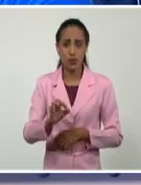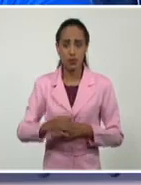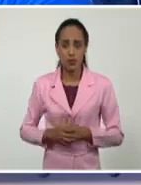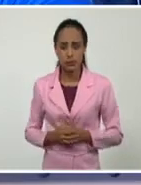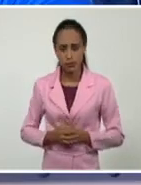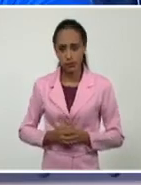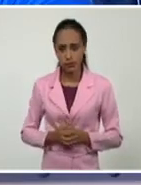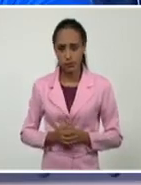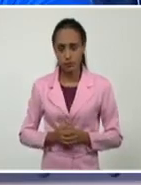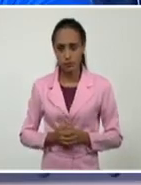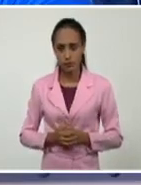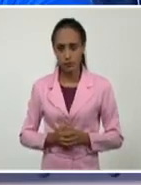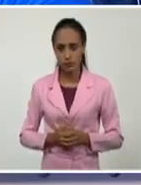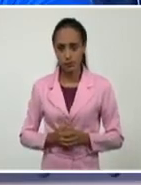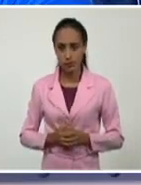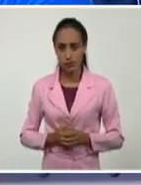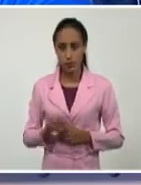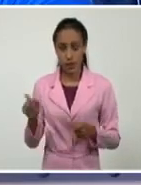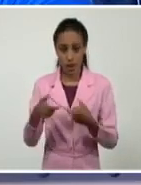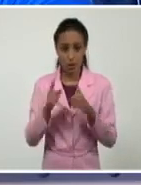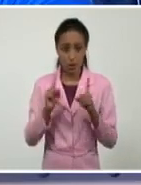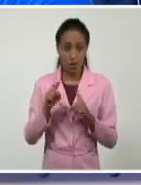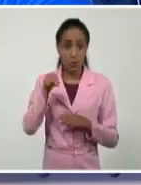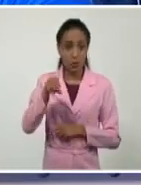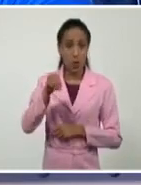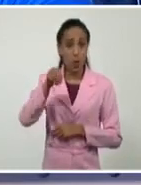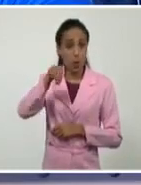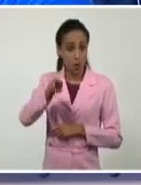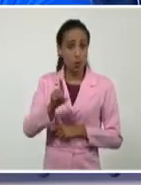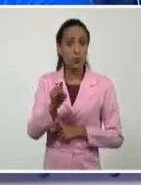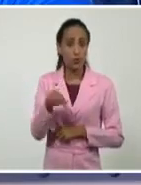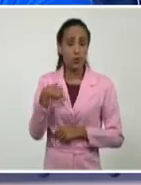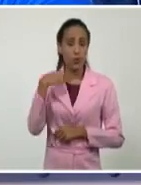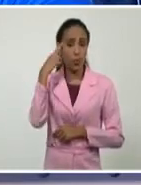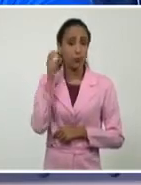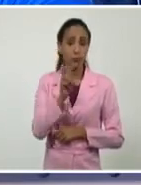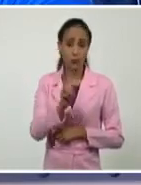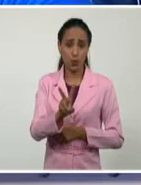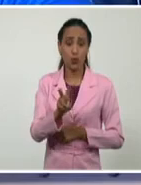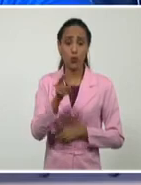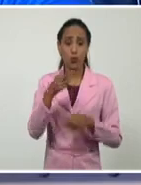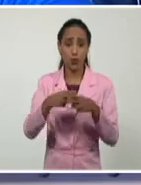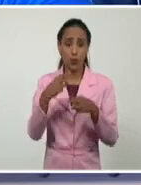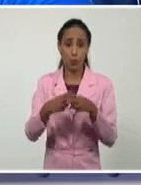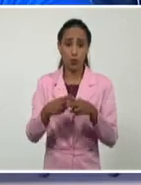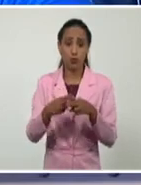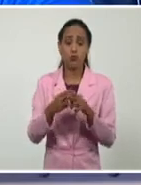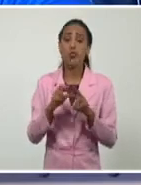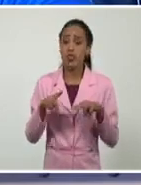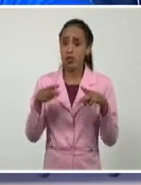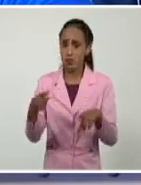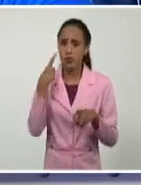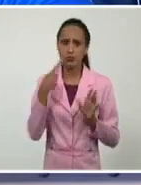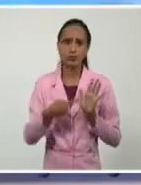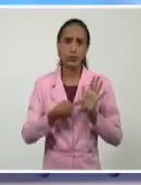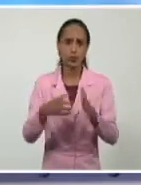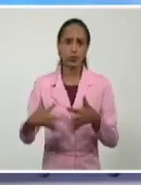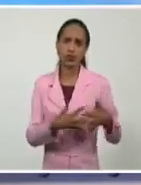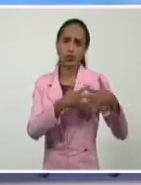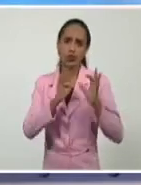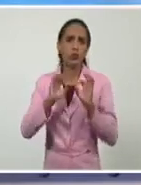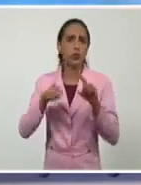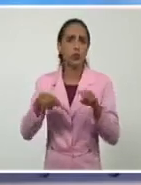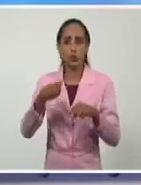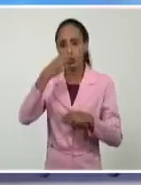resonaron en esa sesión de Naciones Unidas, donde otra vez la política genocida yanqui mereció la repulsa del mundo. Pero hay